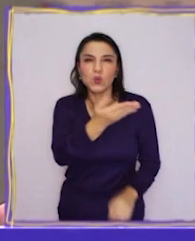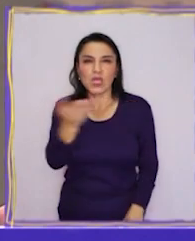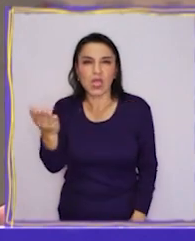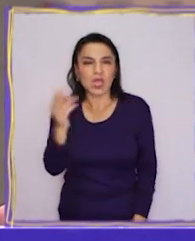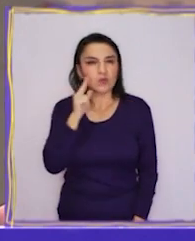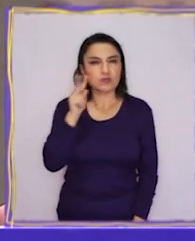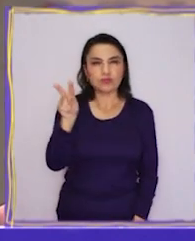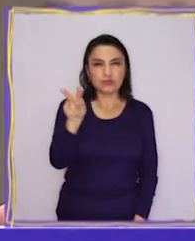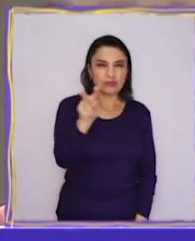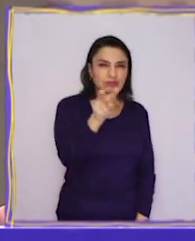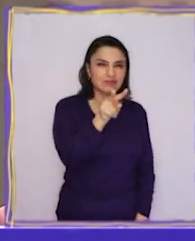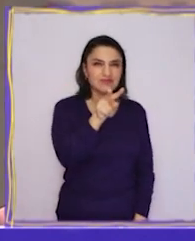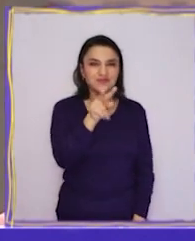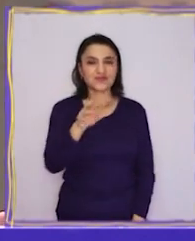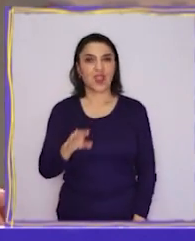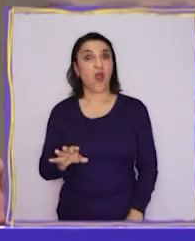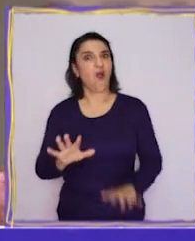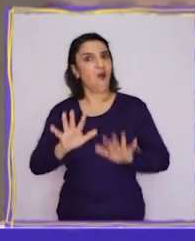ustedes?